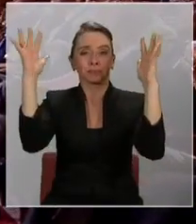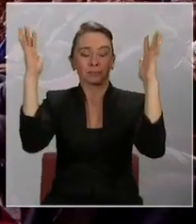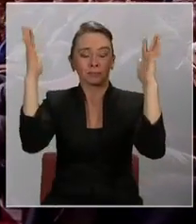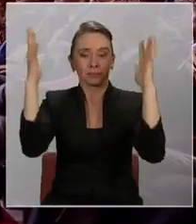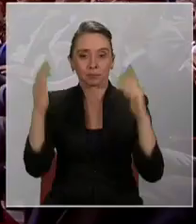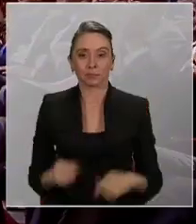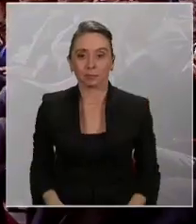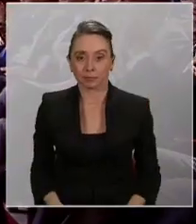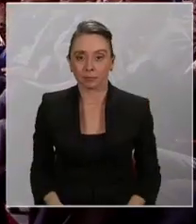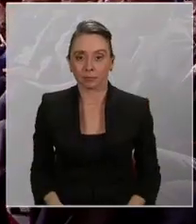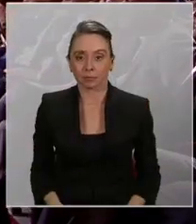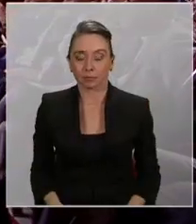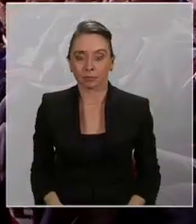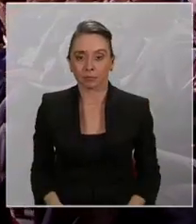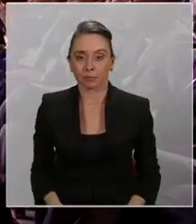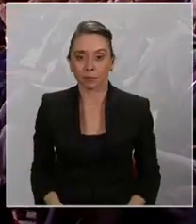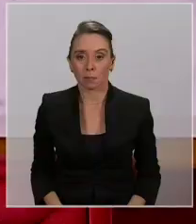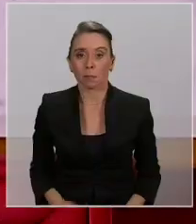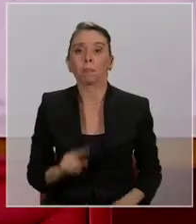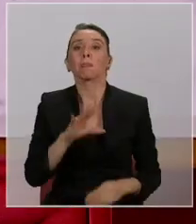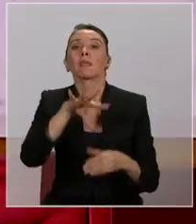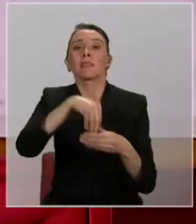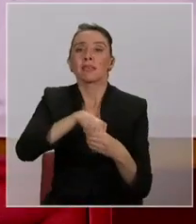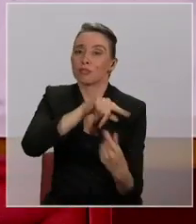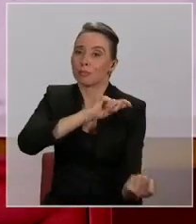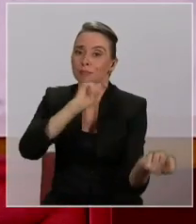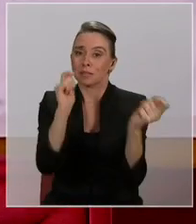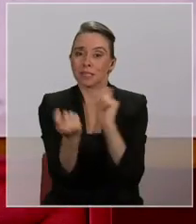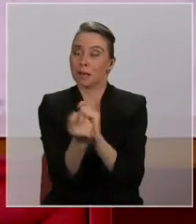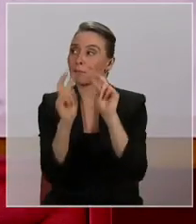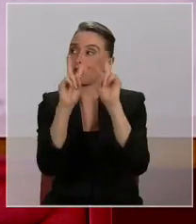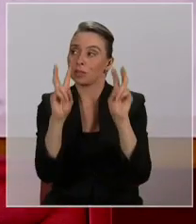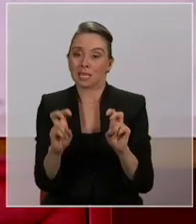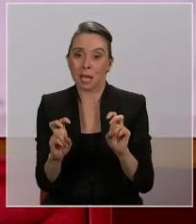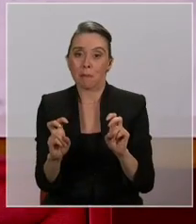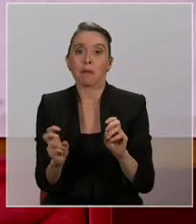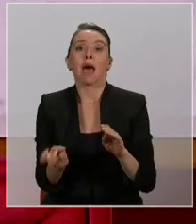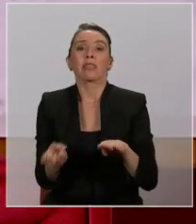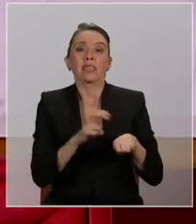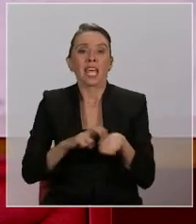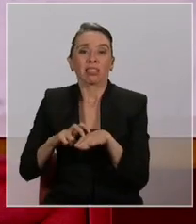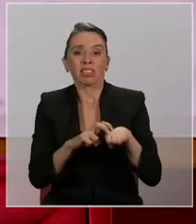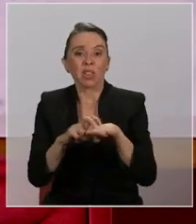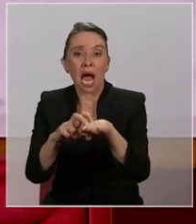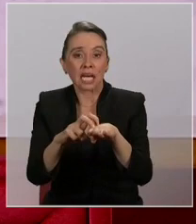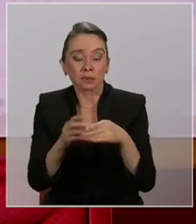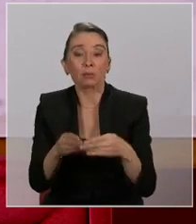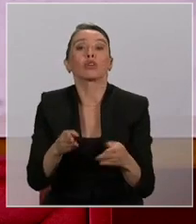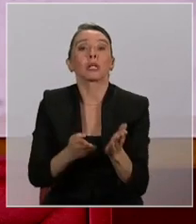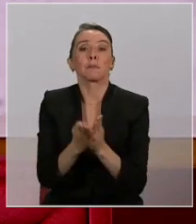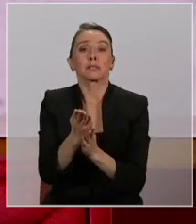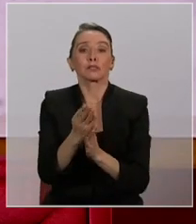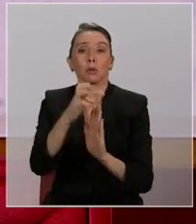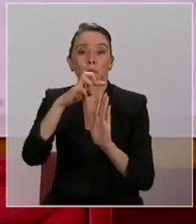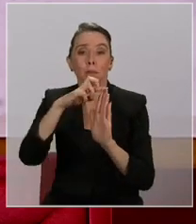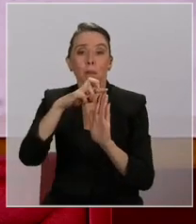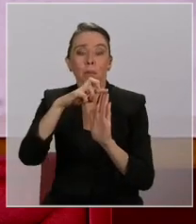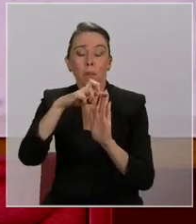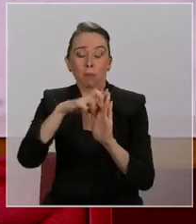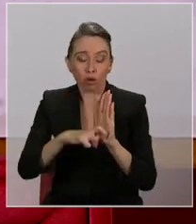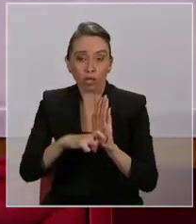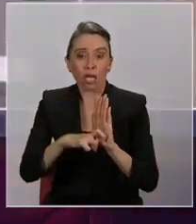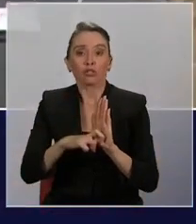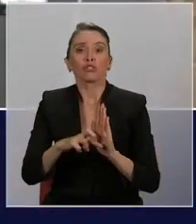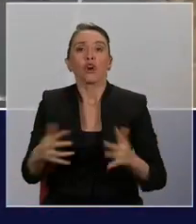Y como parte de esta revolución en materia de transporte ya está en marcha el proyecto Red Metropolitana.